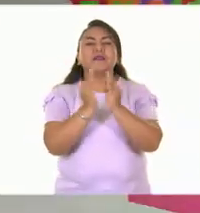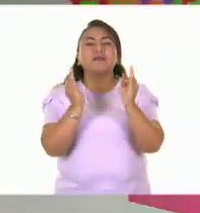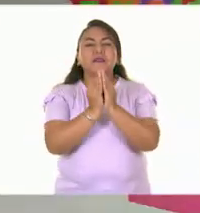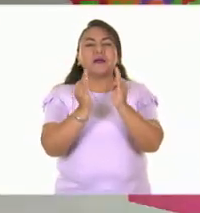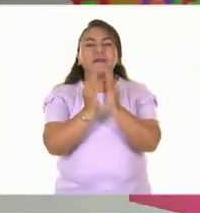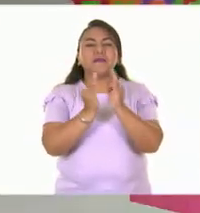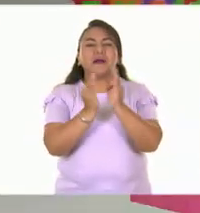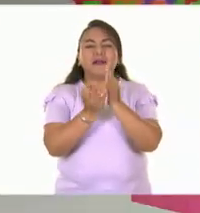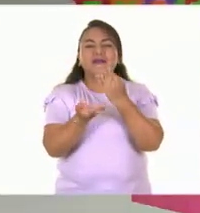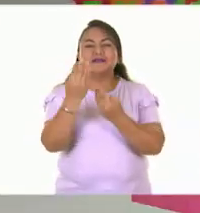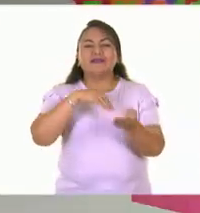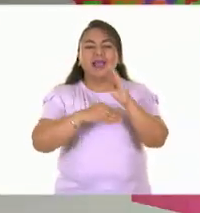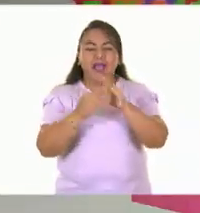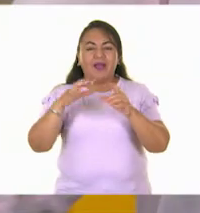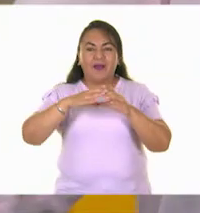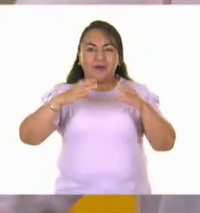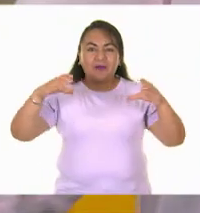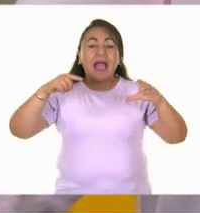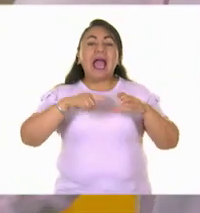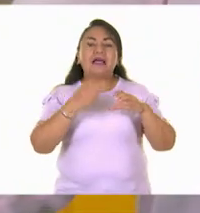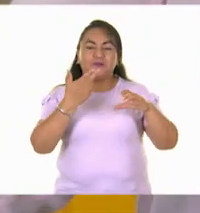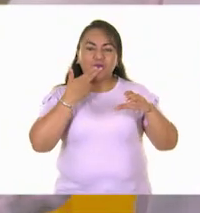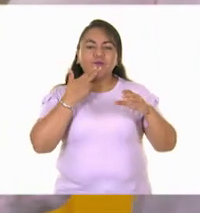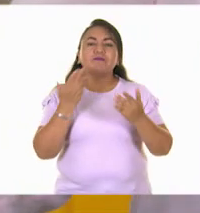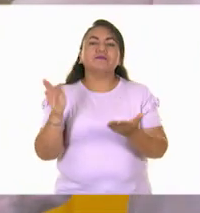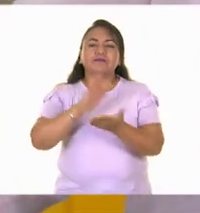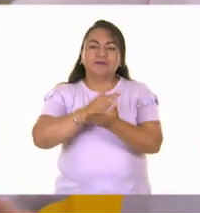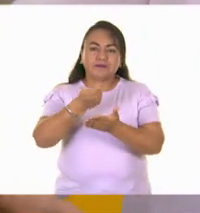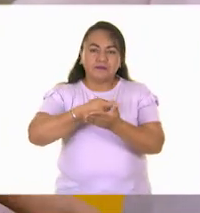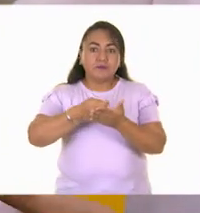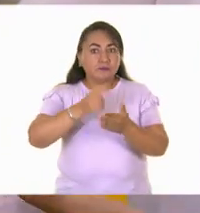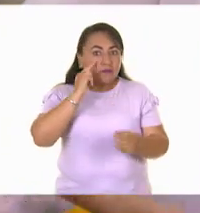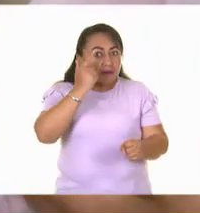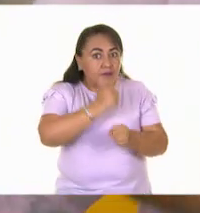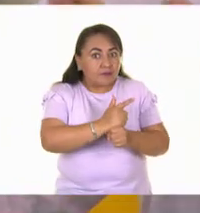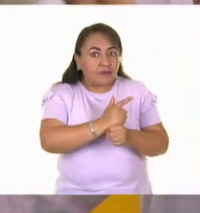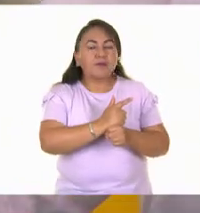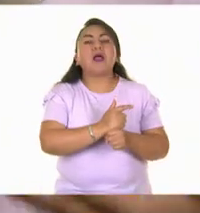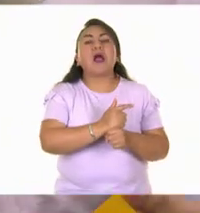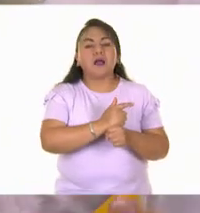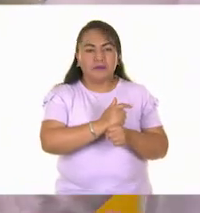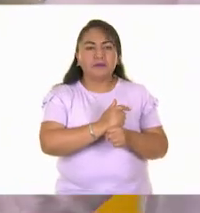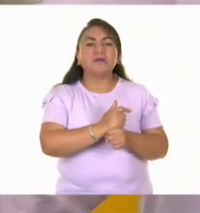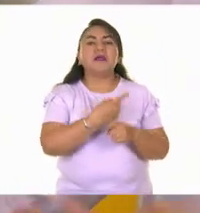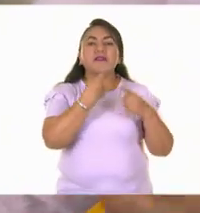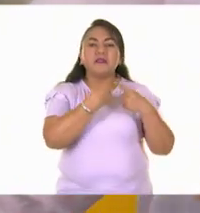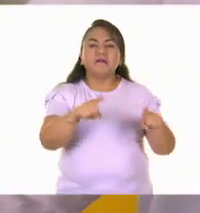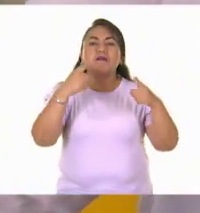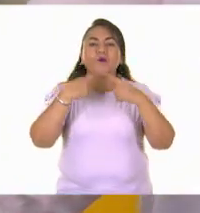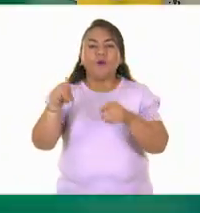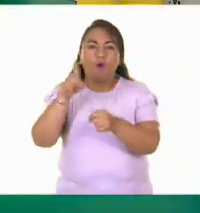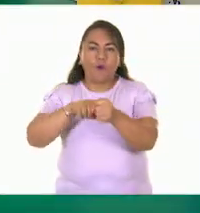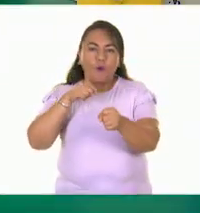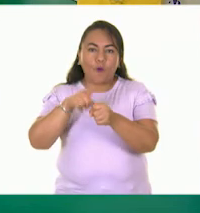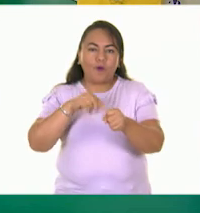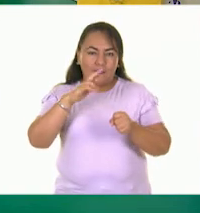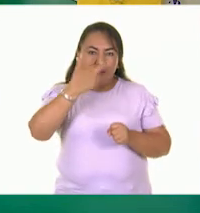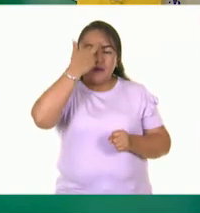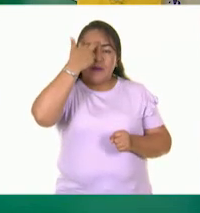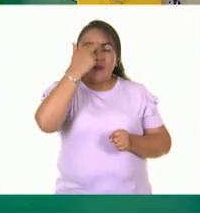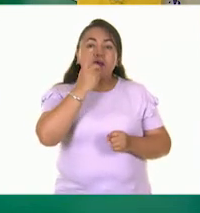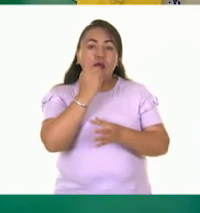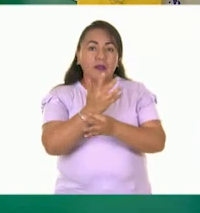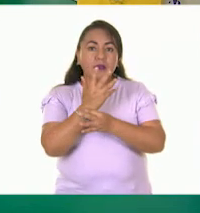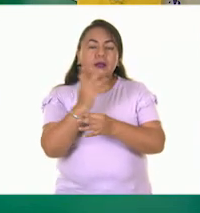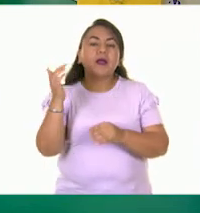Con la que se envuelven los tamales. Así es, una hoja de maíz. Y si te fijas, también hizo una composición con diferentes colores. No sé si recuerdan que